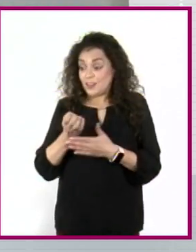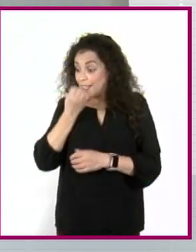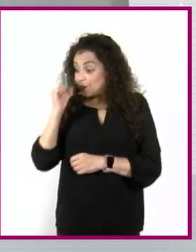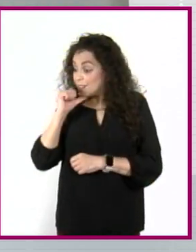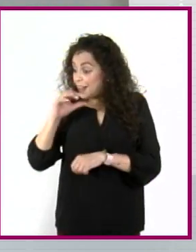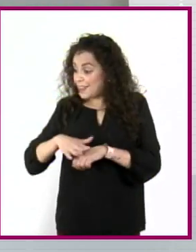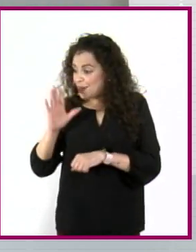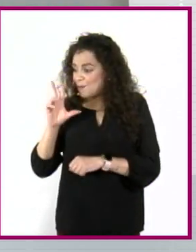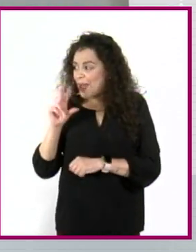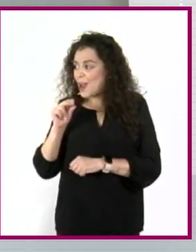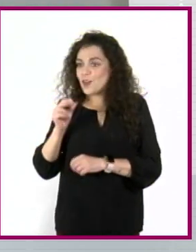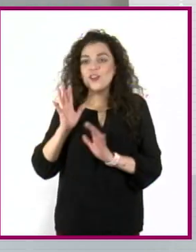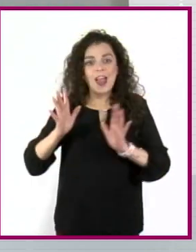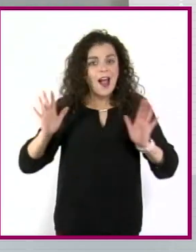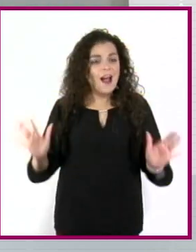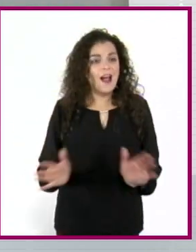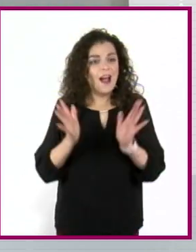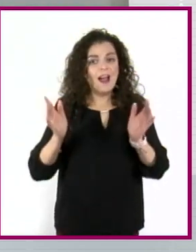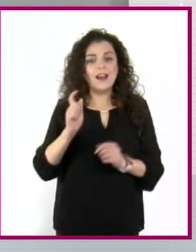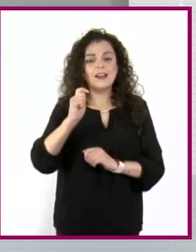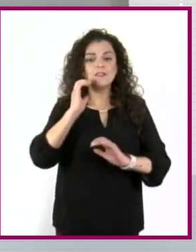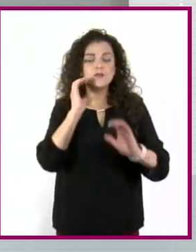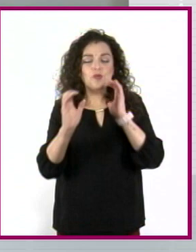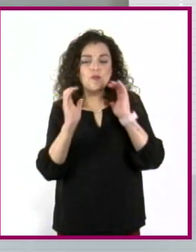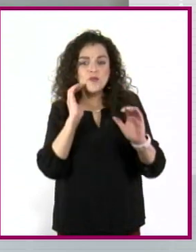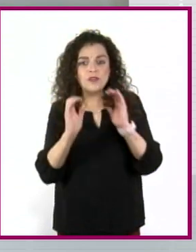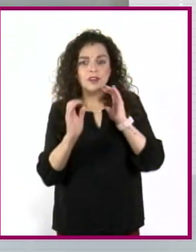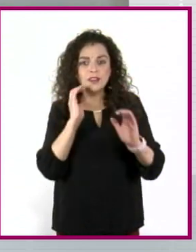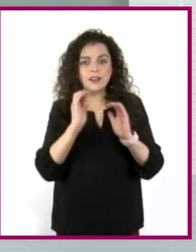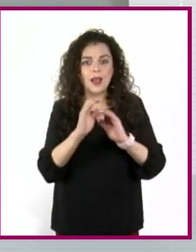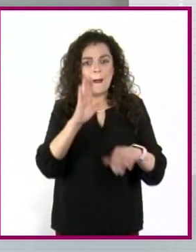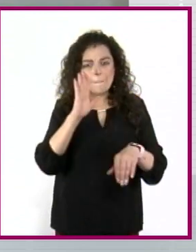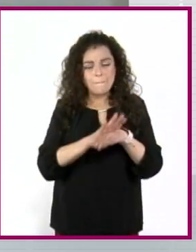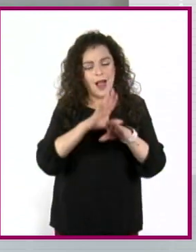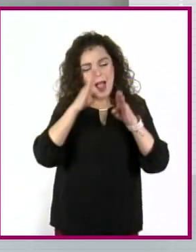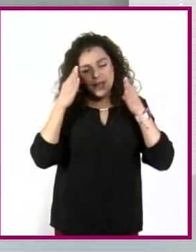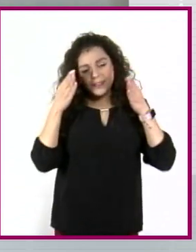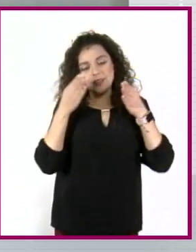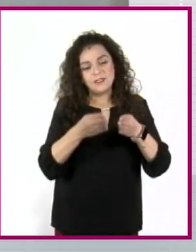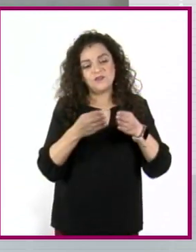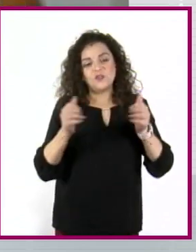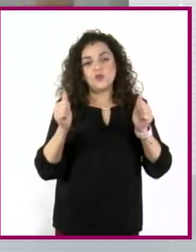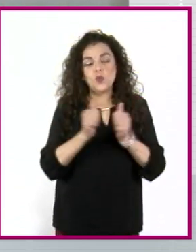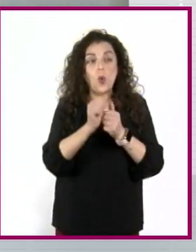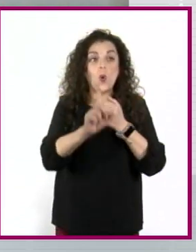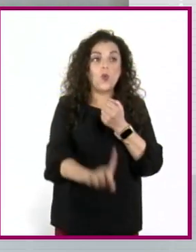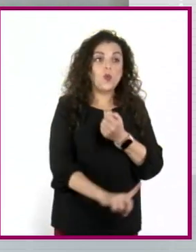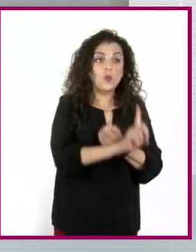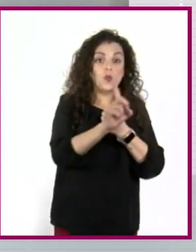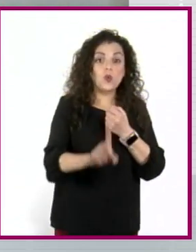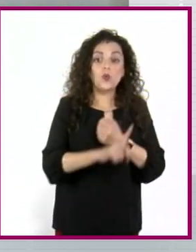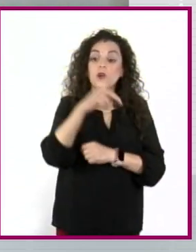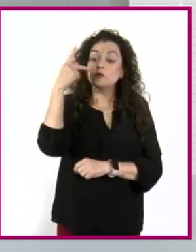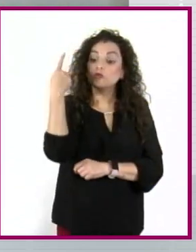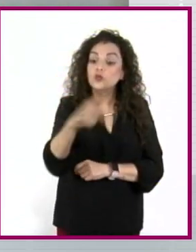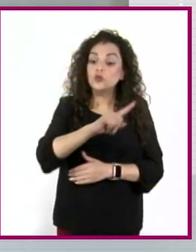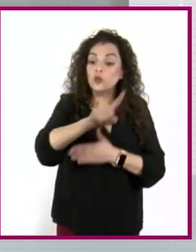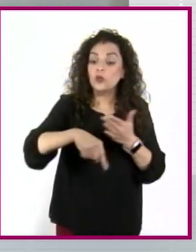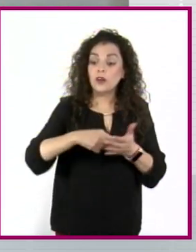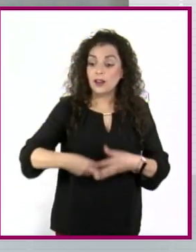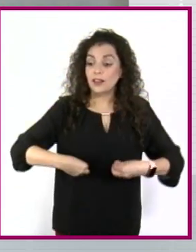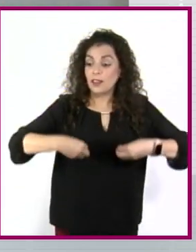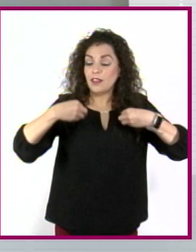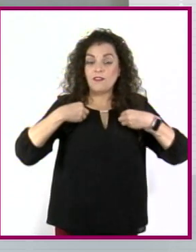una comunicación directa con los problemas de la comunidad.